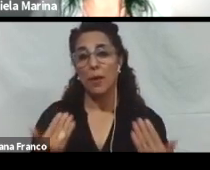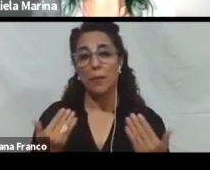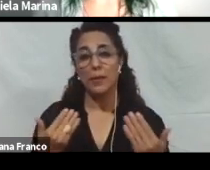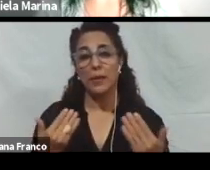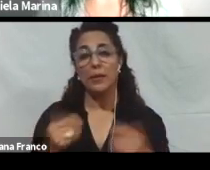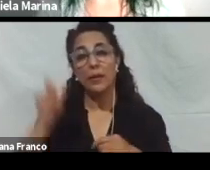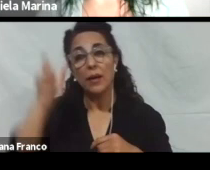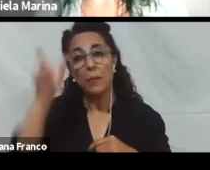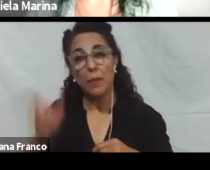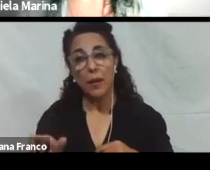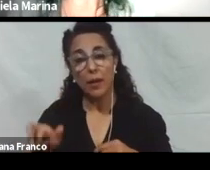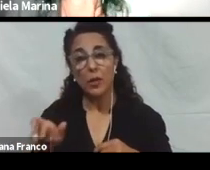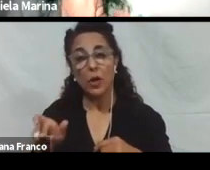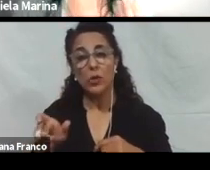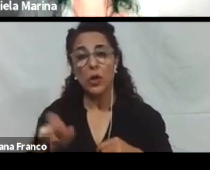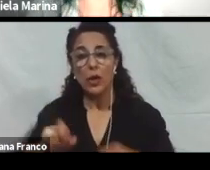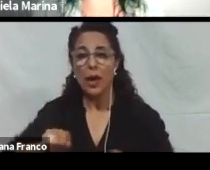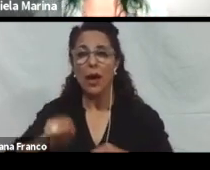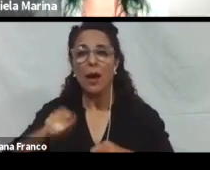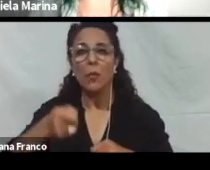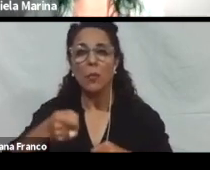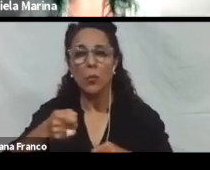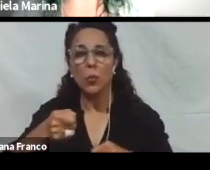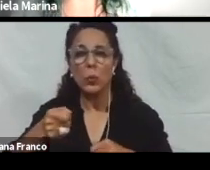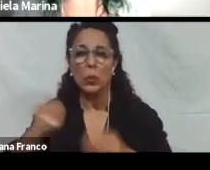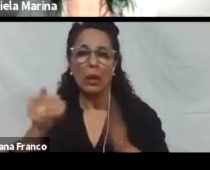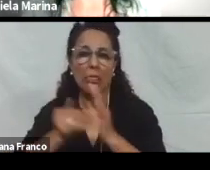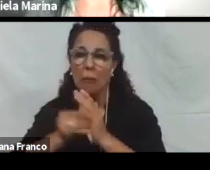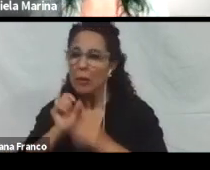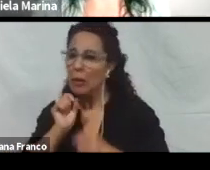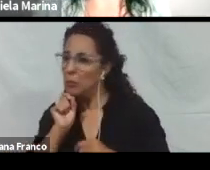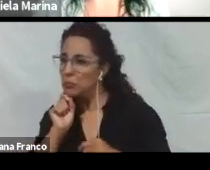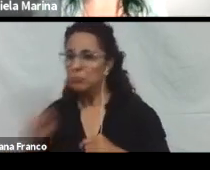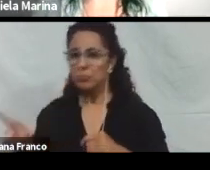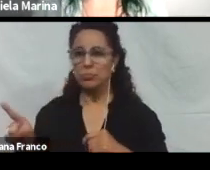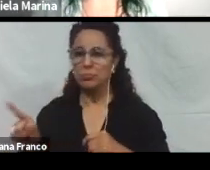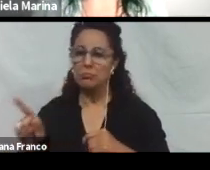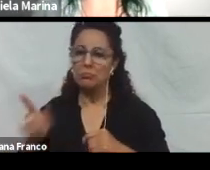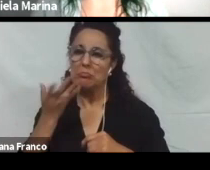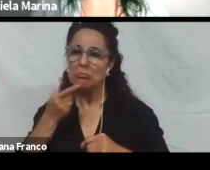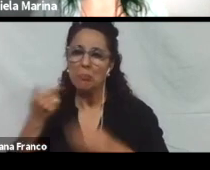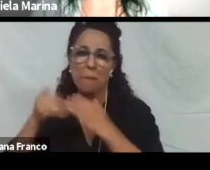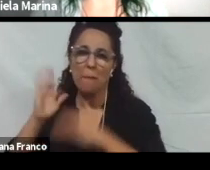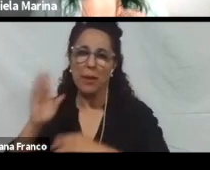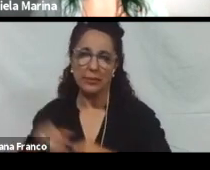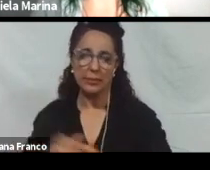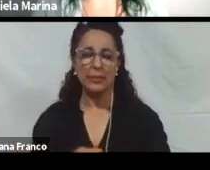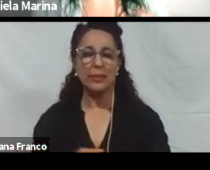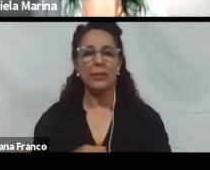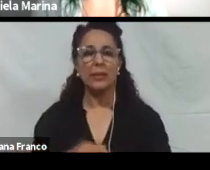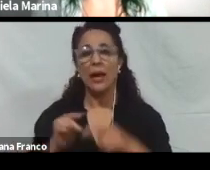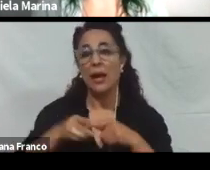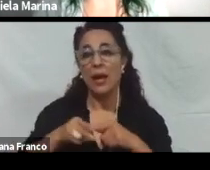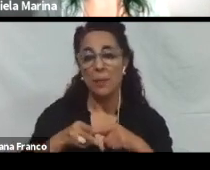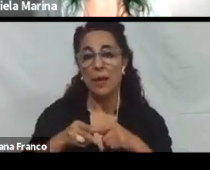realice ajustes en función de sus preferencias en la herramienta. Por ejemplo, permitirles